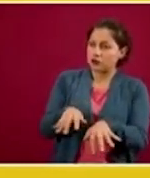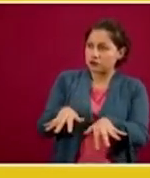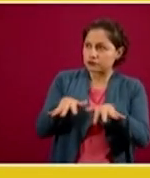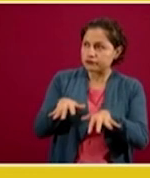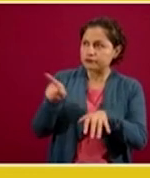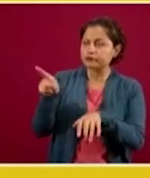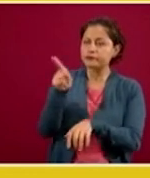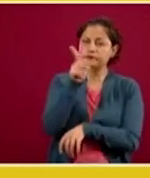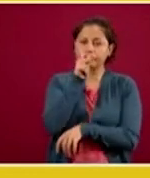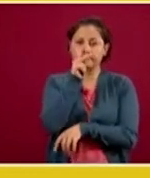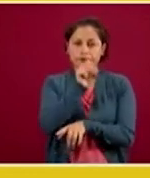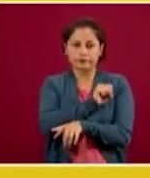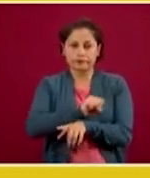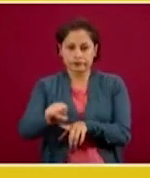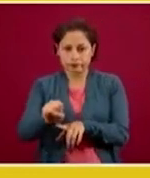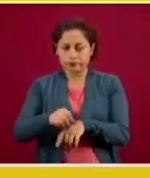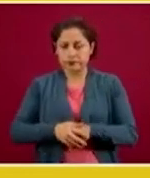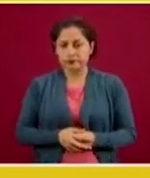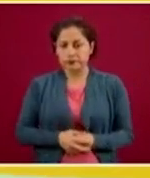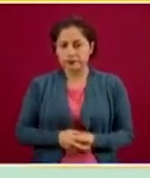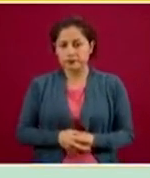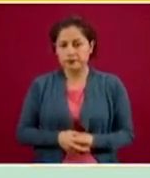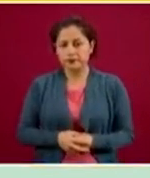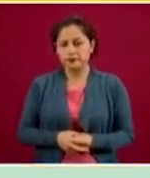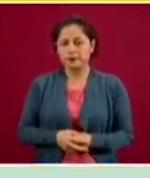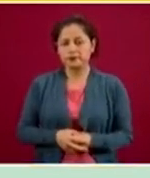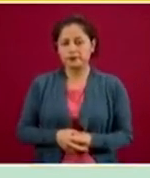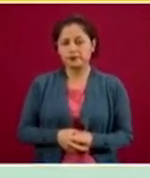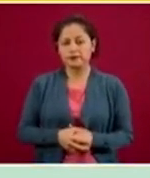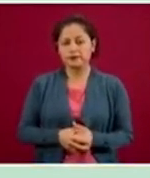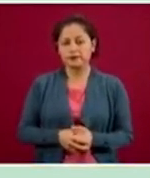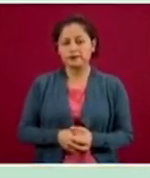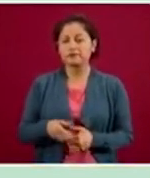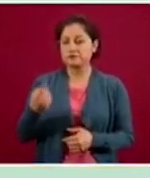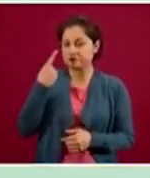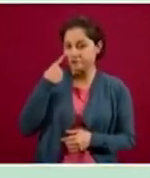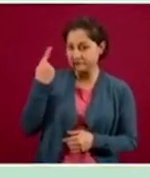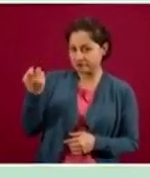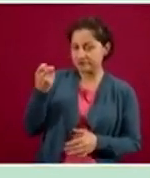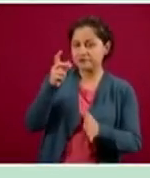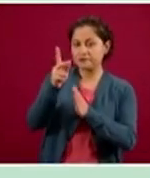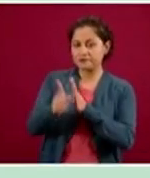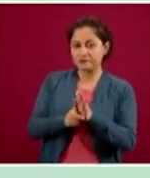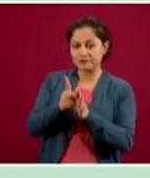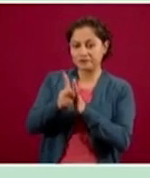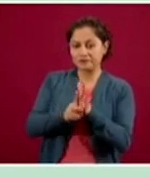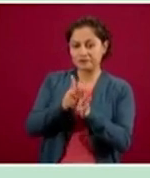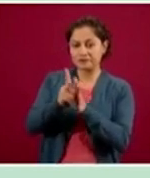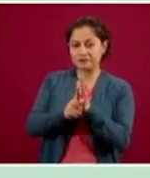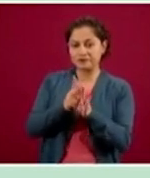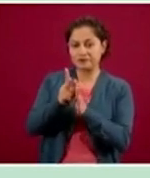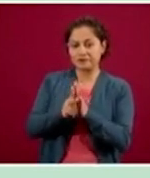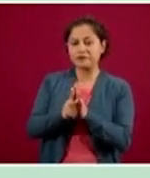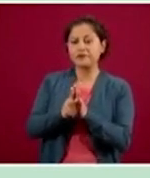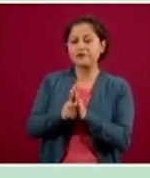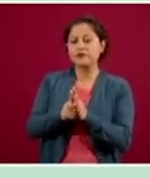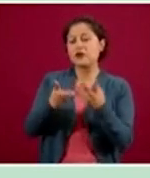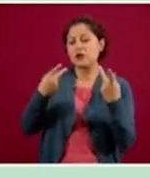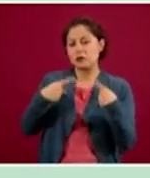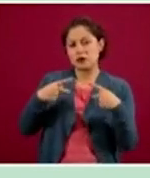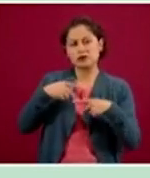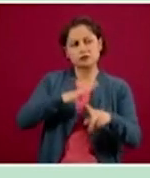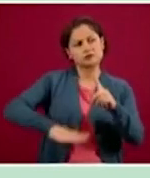lenguaje sencillo, más abajo, por favor. Aquí están los videos, videos desde los personajes ampliamente